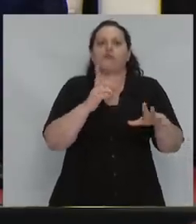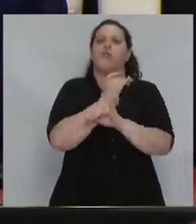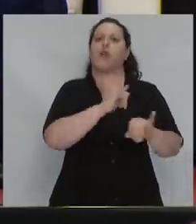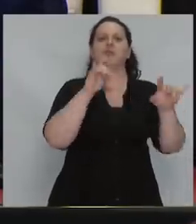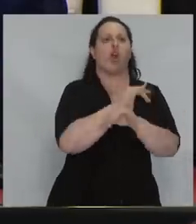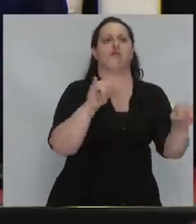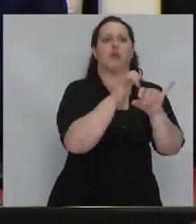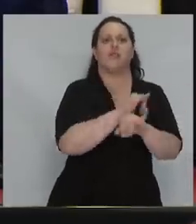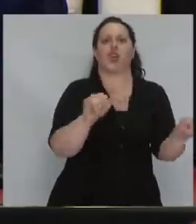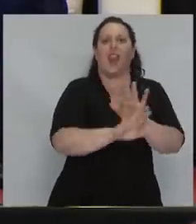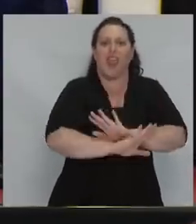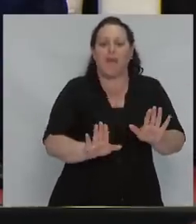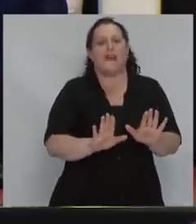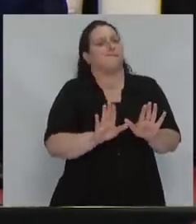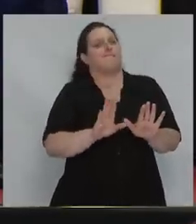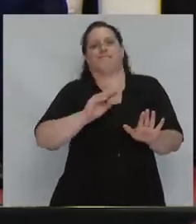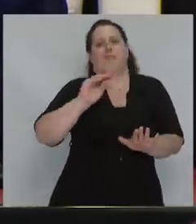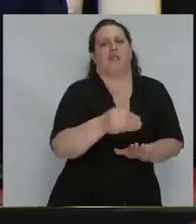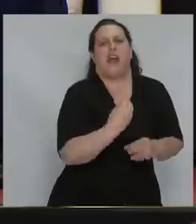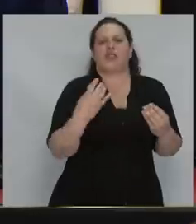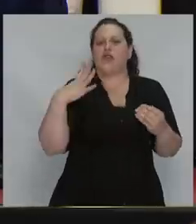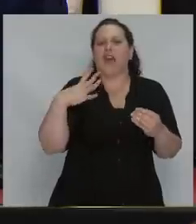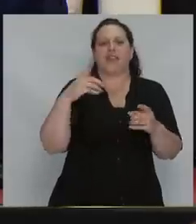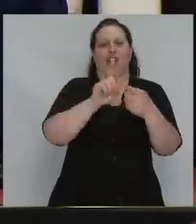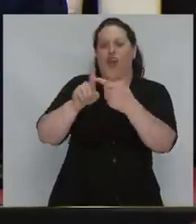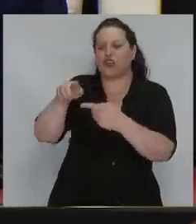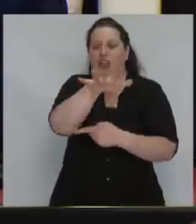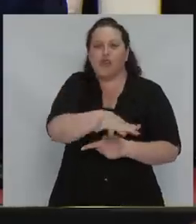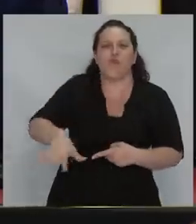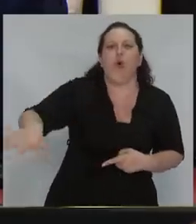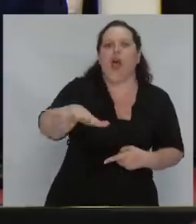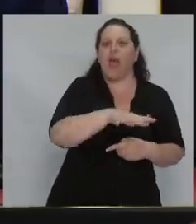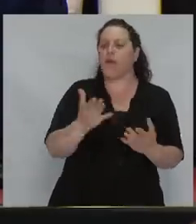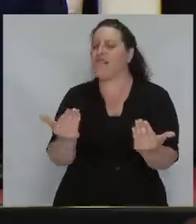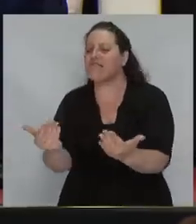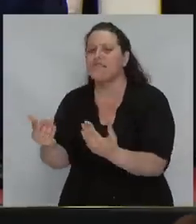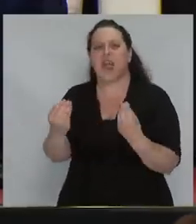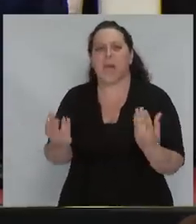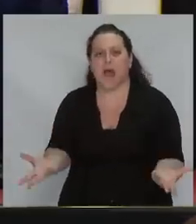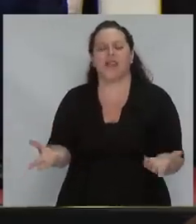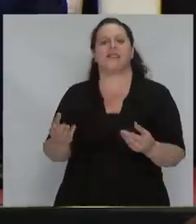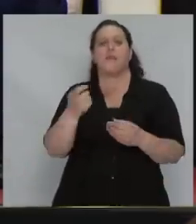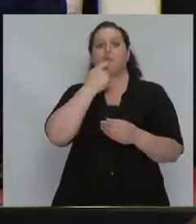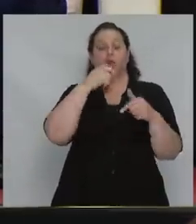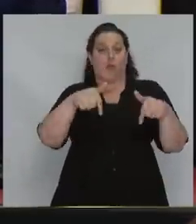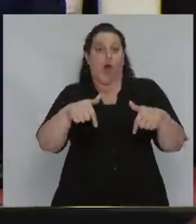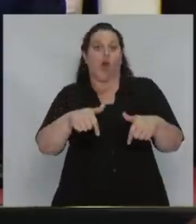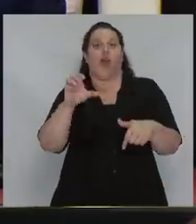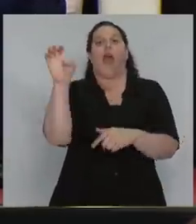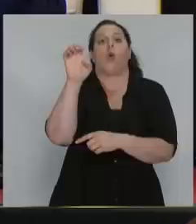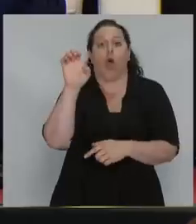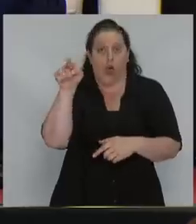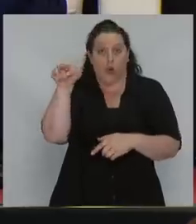tiempo la posibilidad de escuchar al pueblo ahí abajo. Estoy convencido de que los problemas que hay ahora mismo en Ecuador,